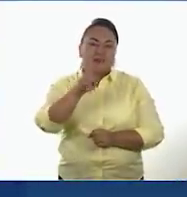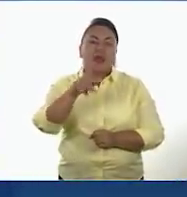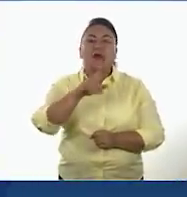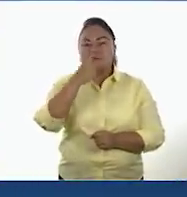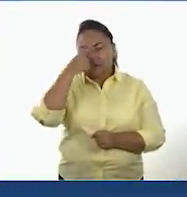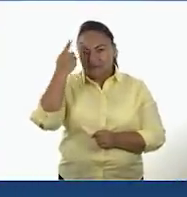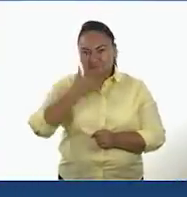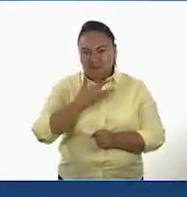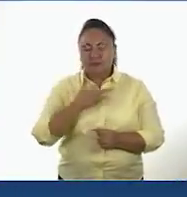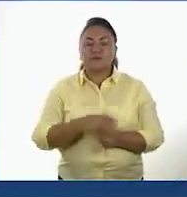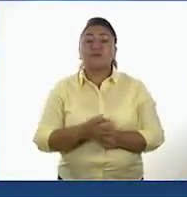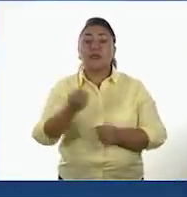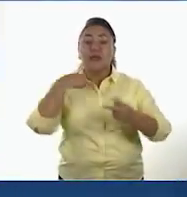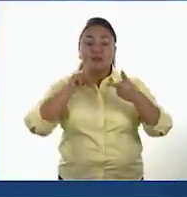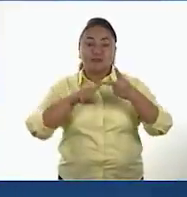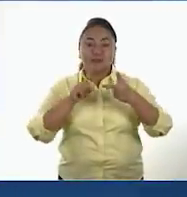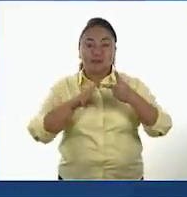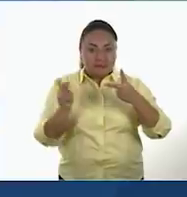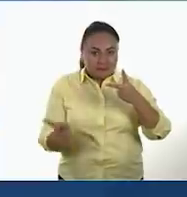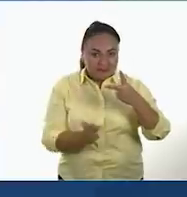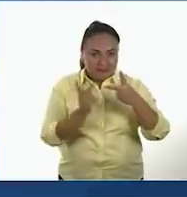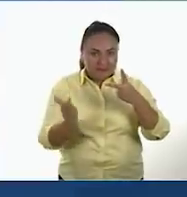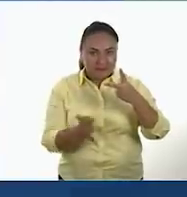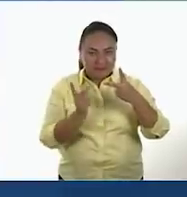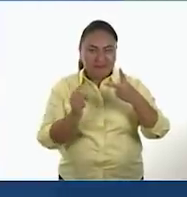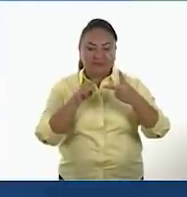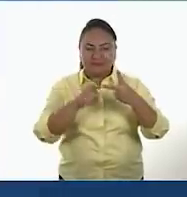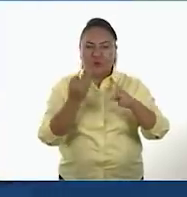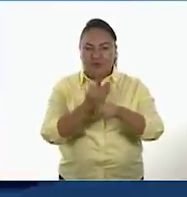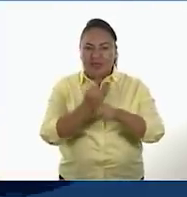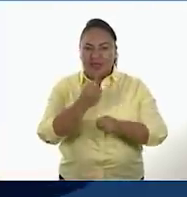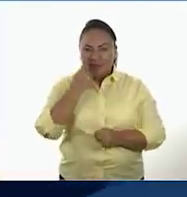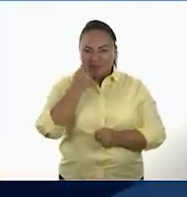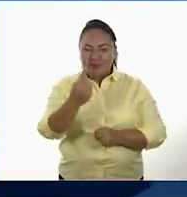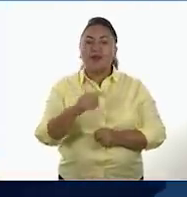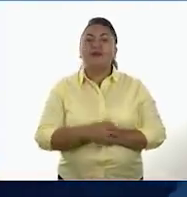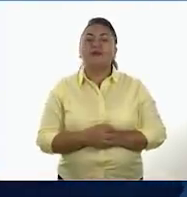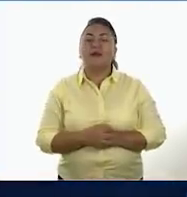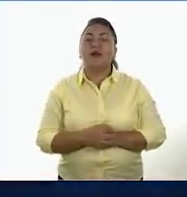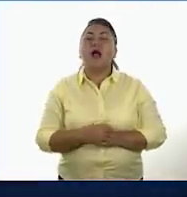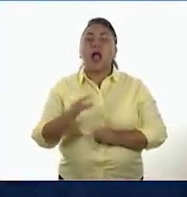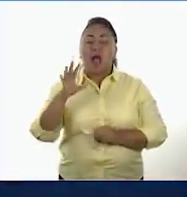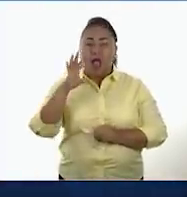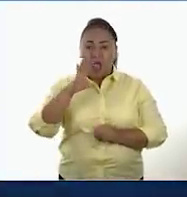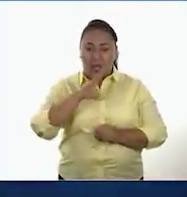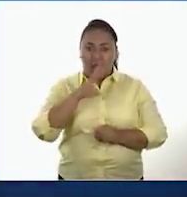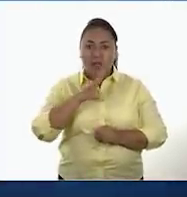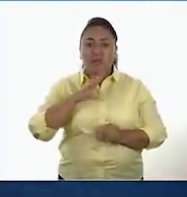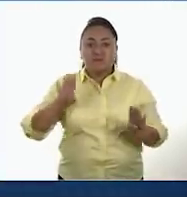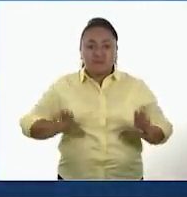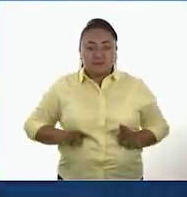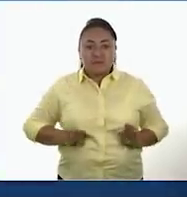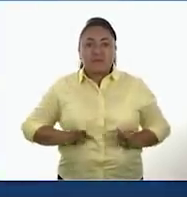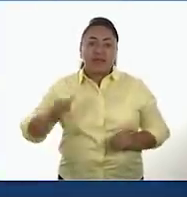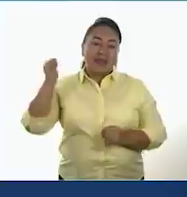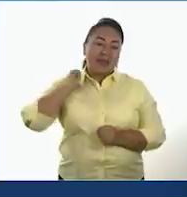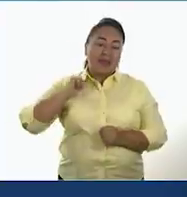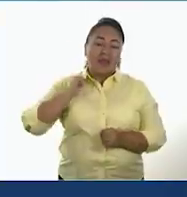tener. La segunda pregunta de este cuadro que ya vimos dice, ¿hay características que se mantengan hasta nuestros días?